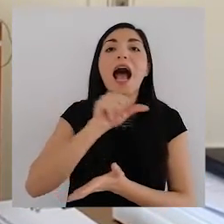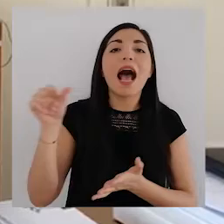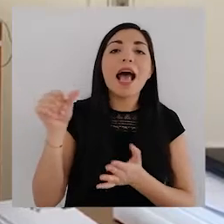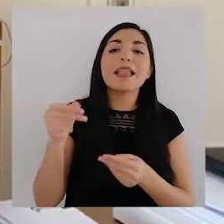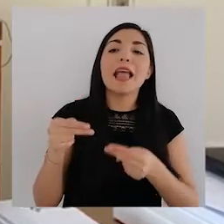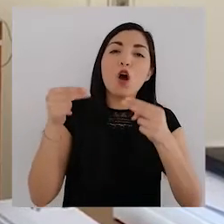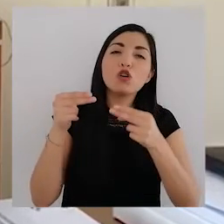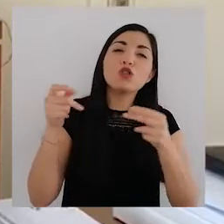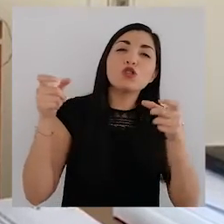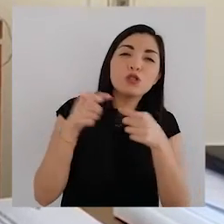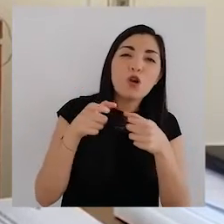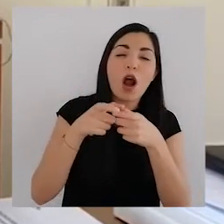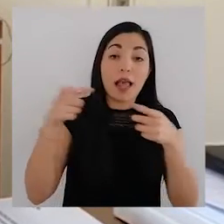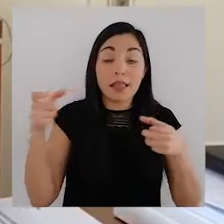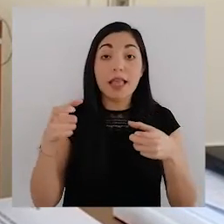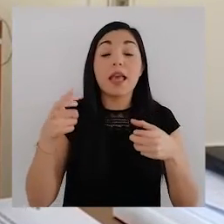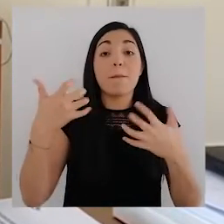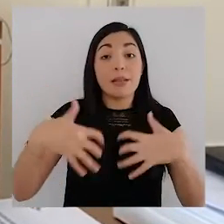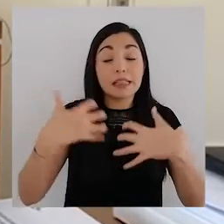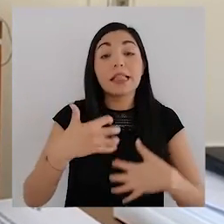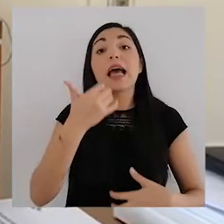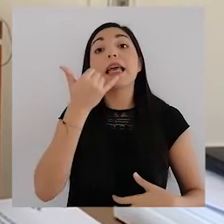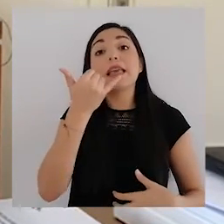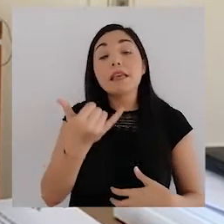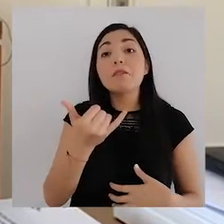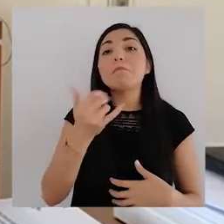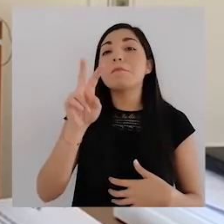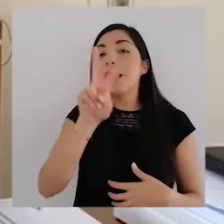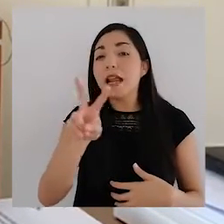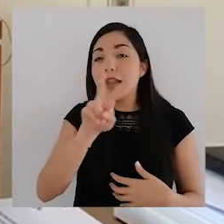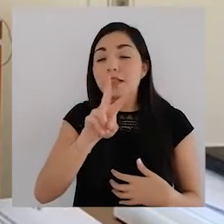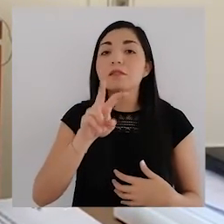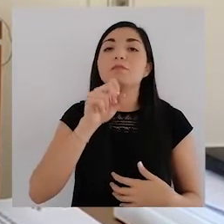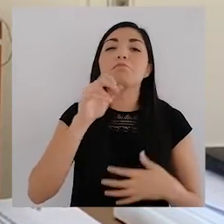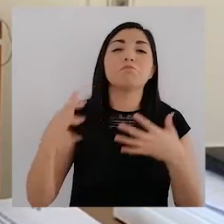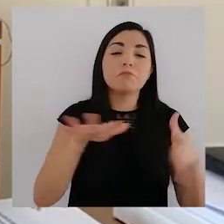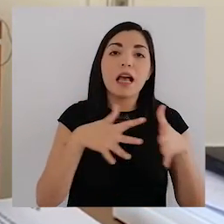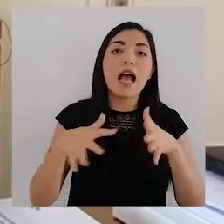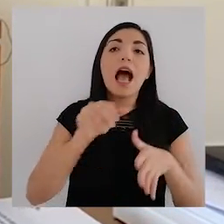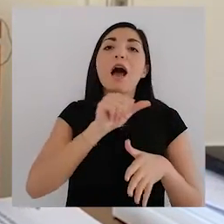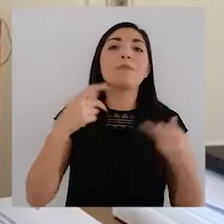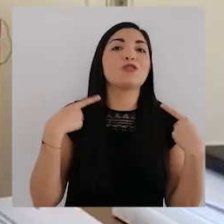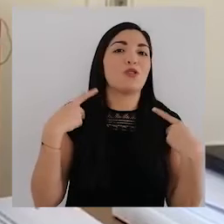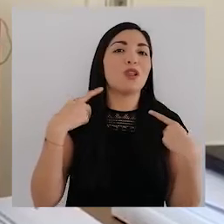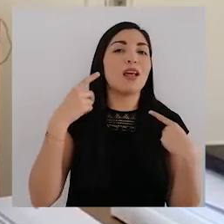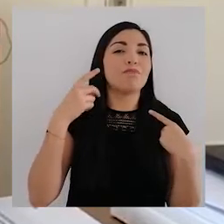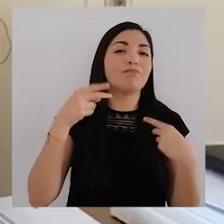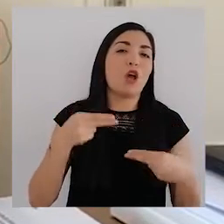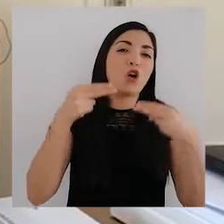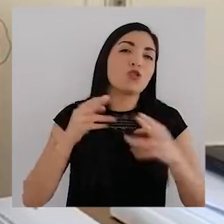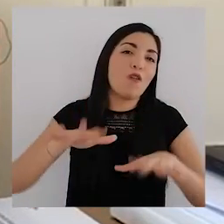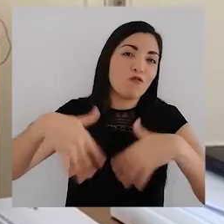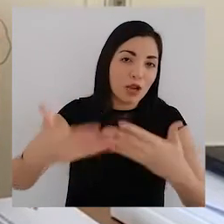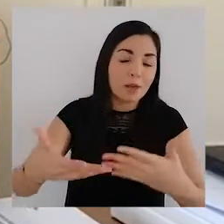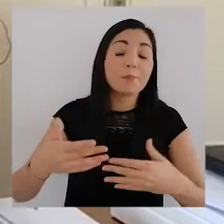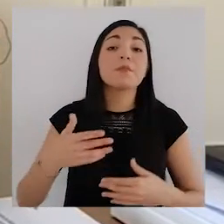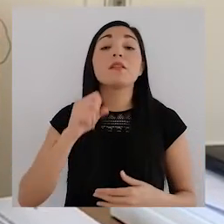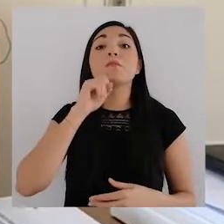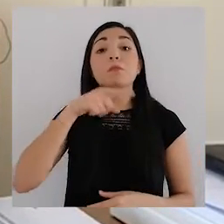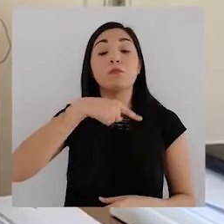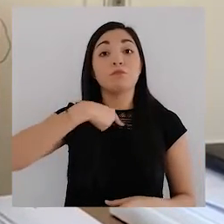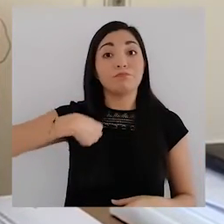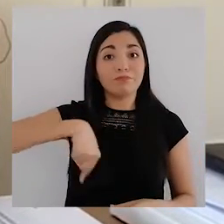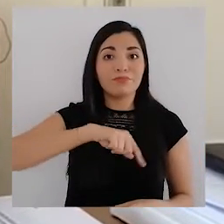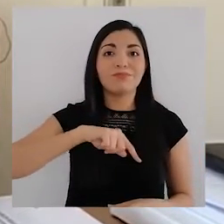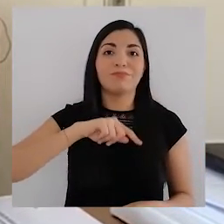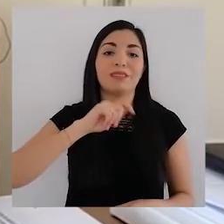micros y a pequeños empresarios y a más tardar el viernes se les puede estar entregando también a los comerciantes. Con esto quiero manifestar nuevamente